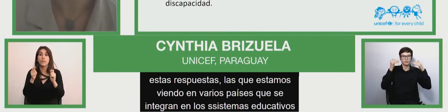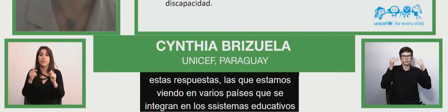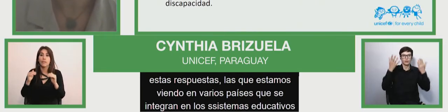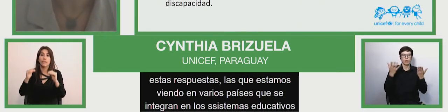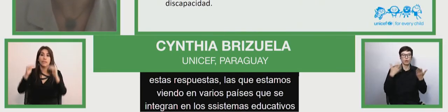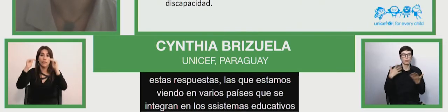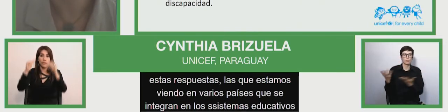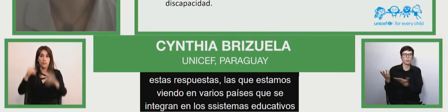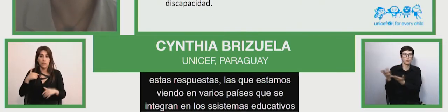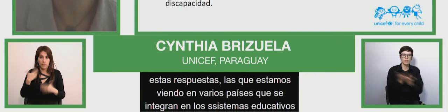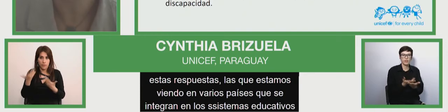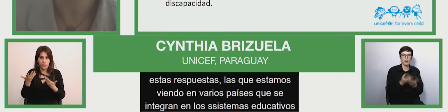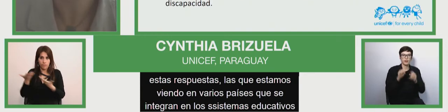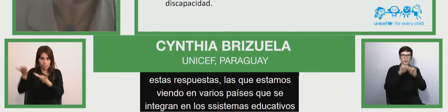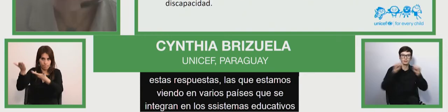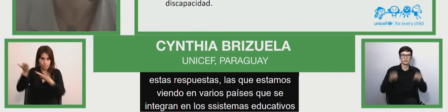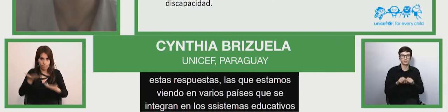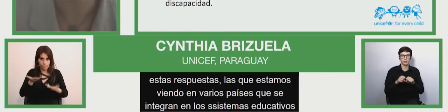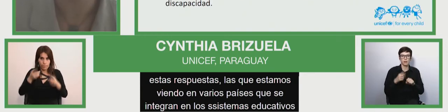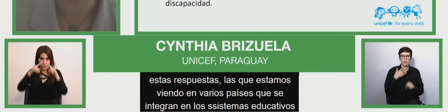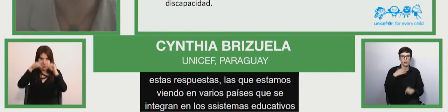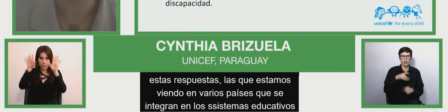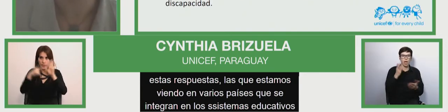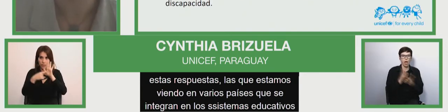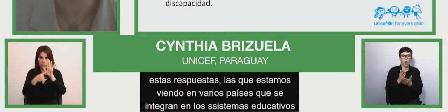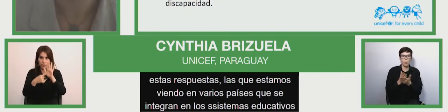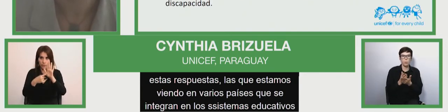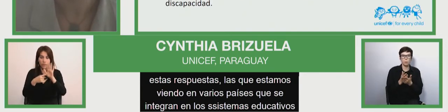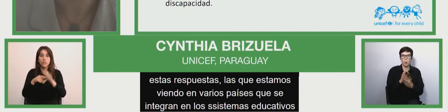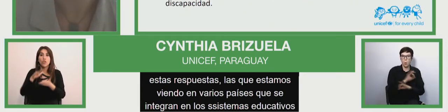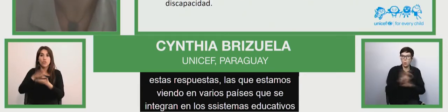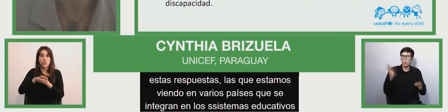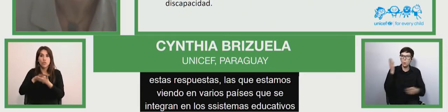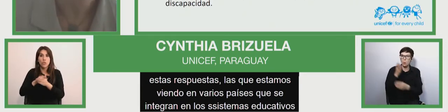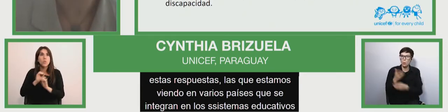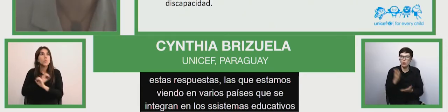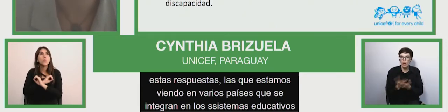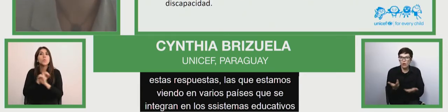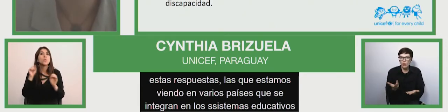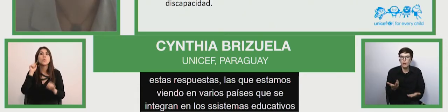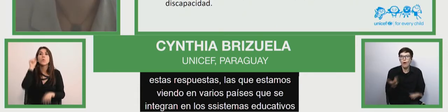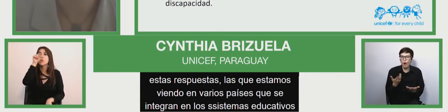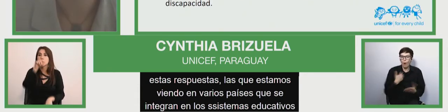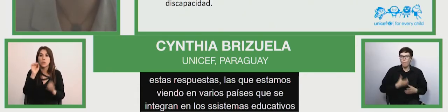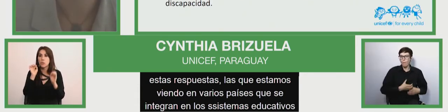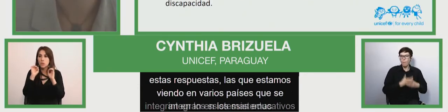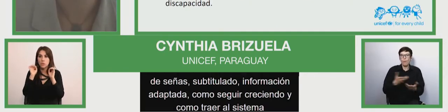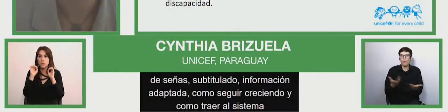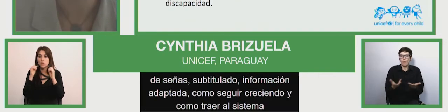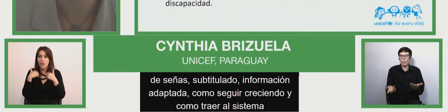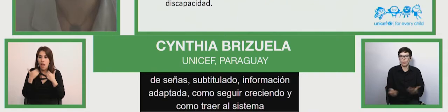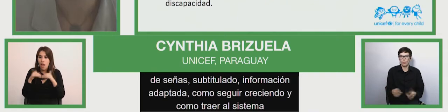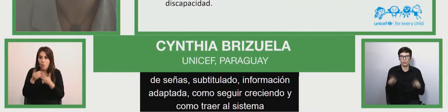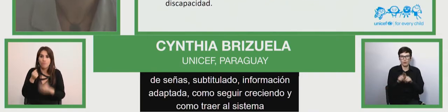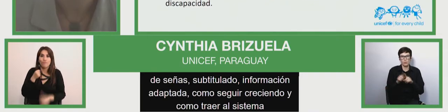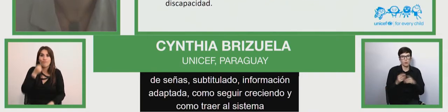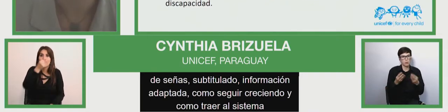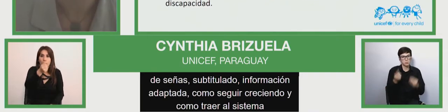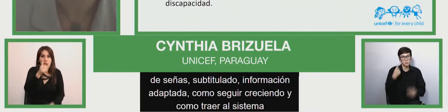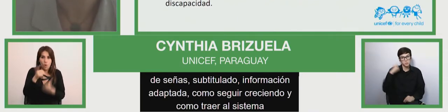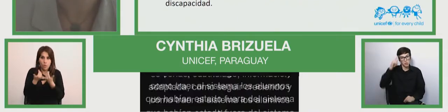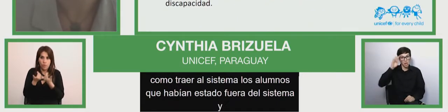los alumnos que habían estado fuera del sistema? Y hay mucha expectativa, pero